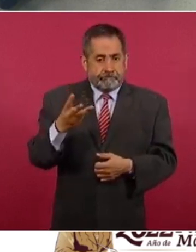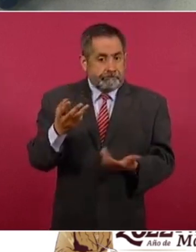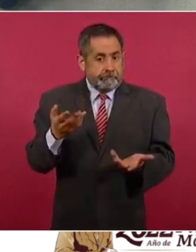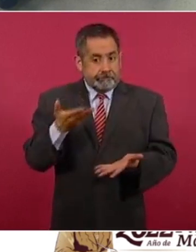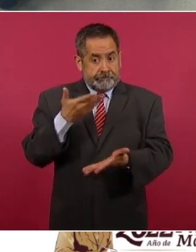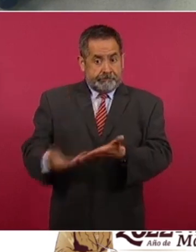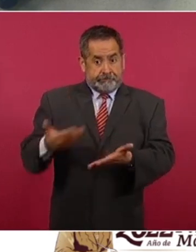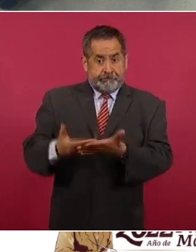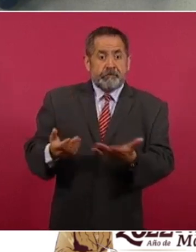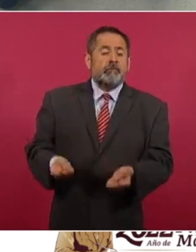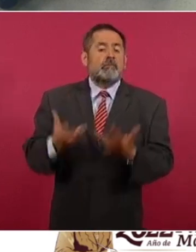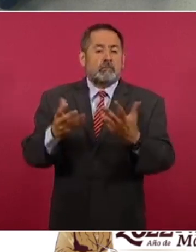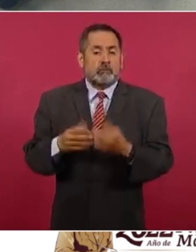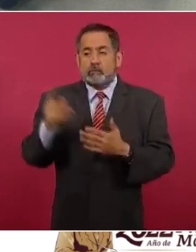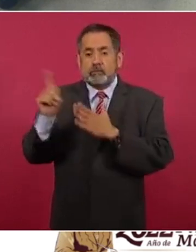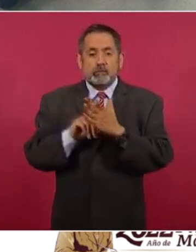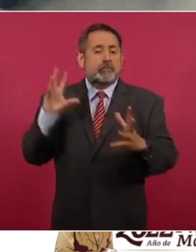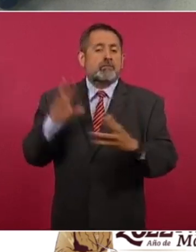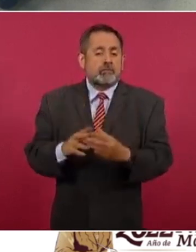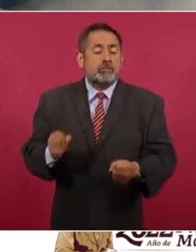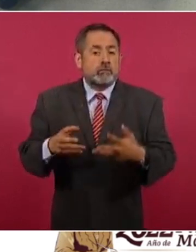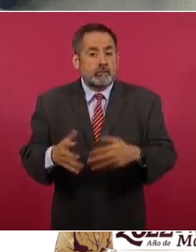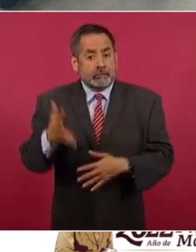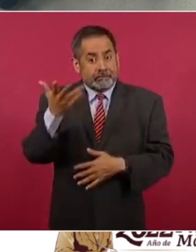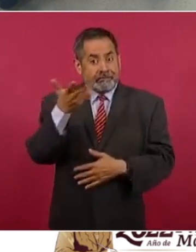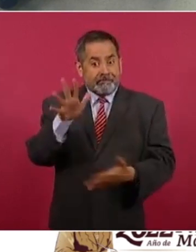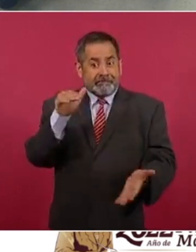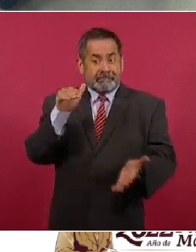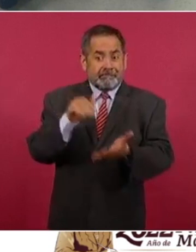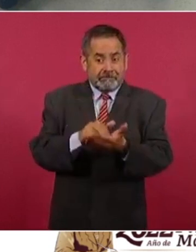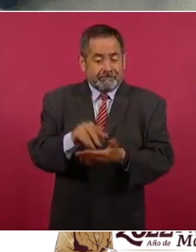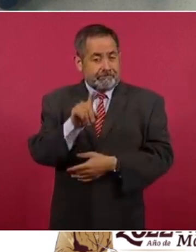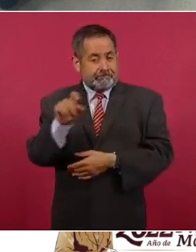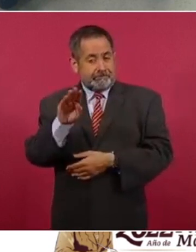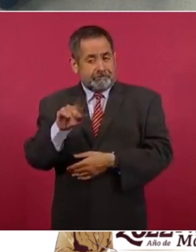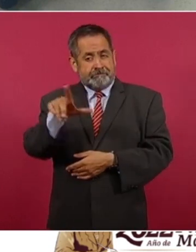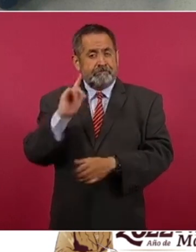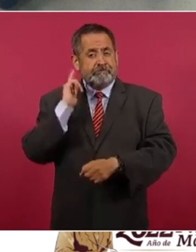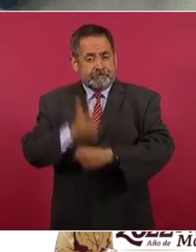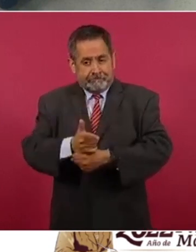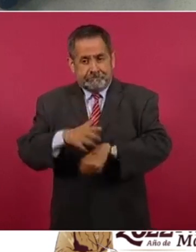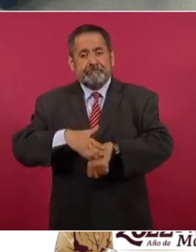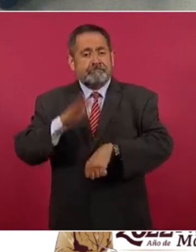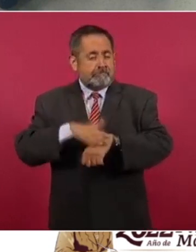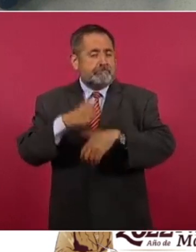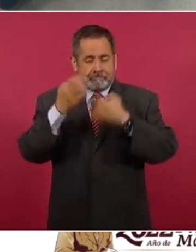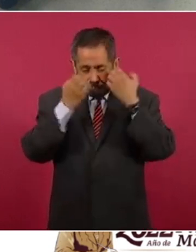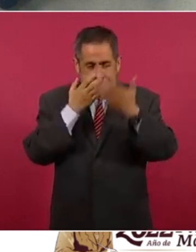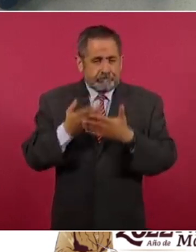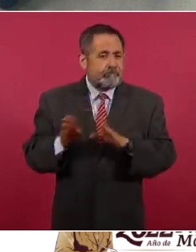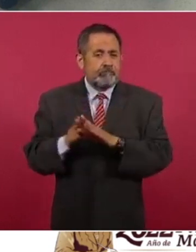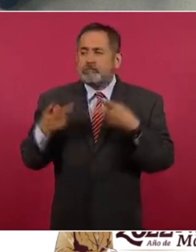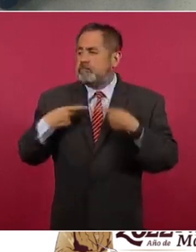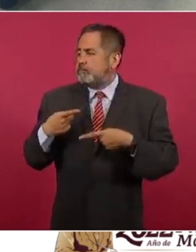para el bienestar, en un mes se realizaron 10 mil 197 detecciones. ¿Cómo opera esto? Pues con más personal,